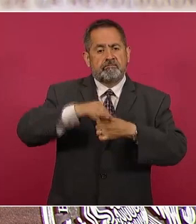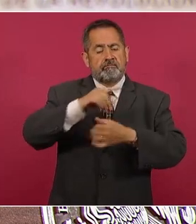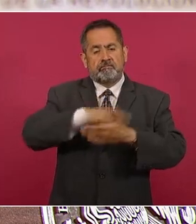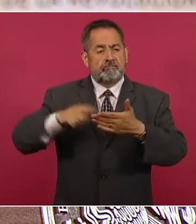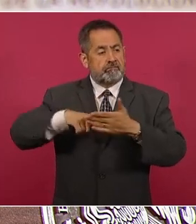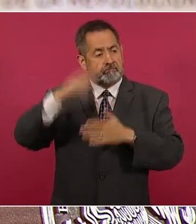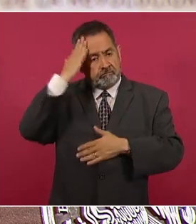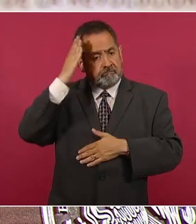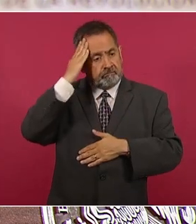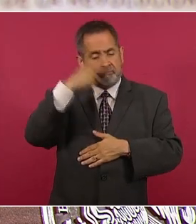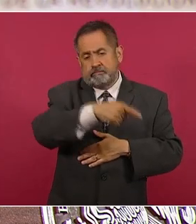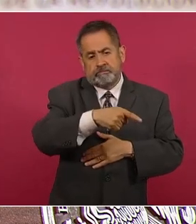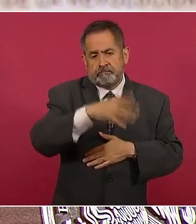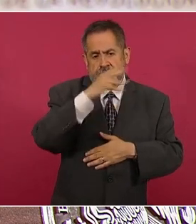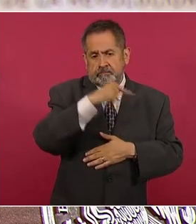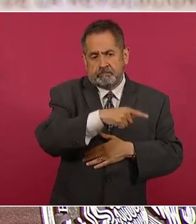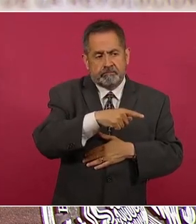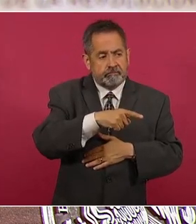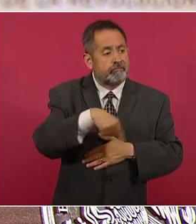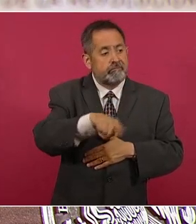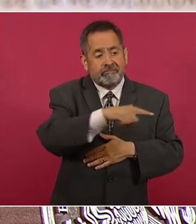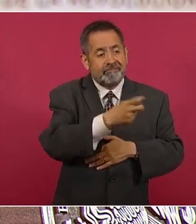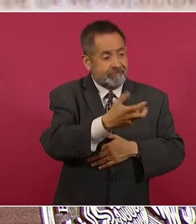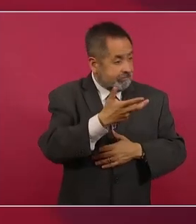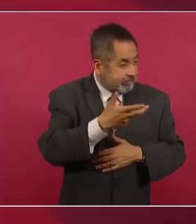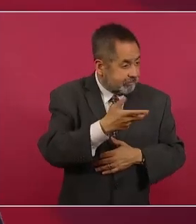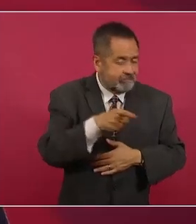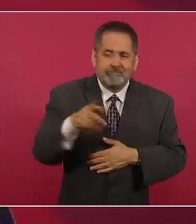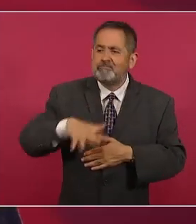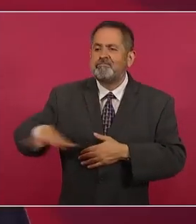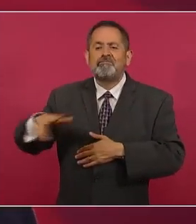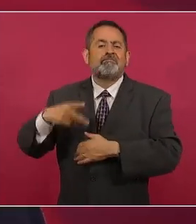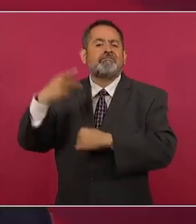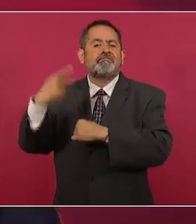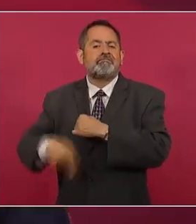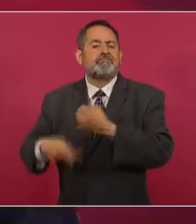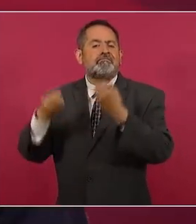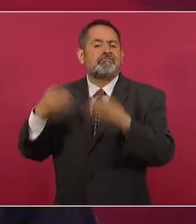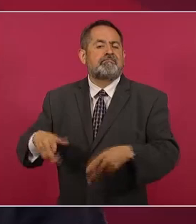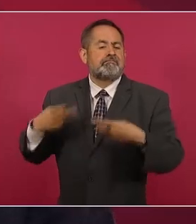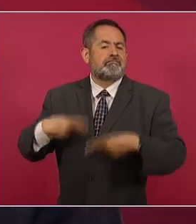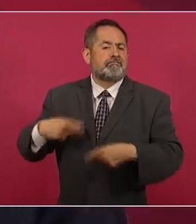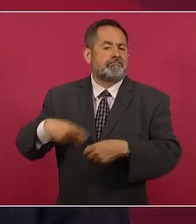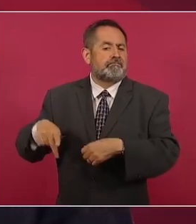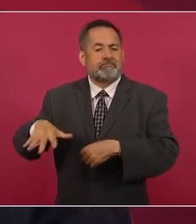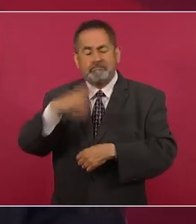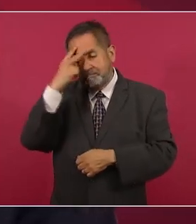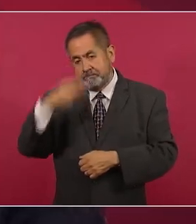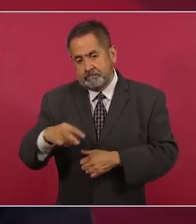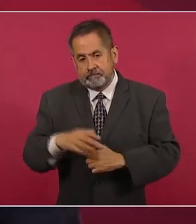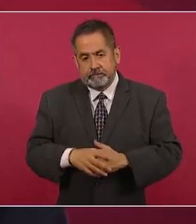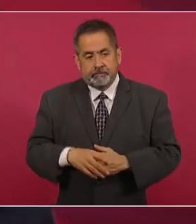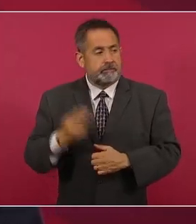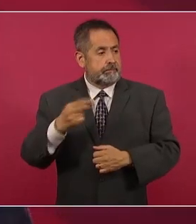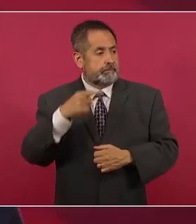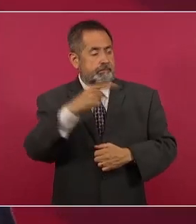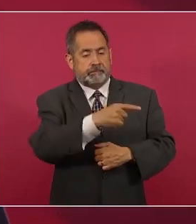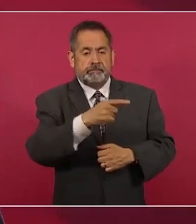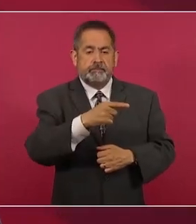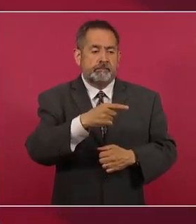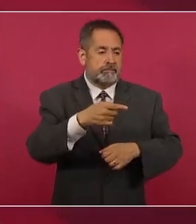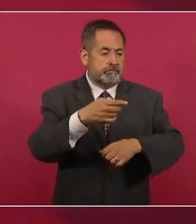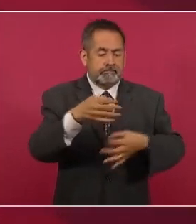también dañosas para el país. Es necesario que las autoridades electorales, administrativas y